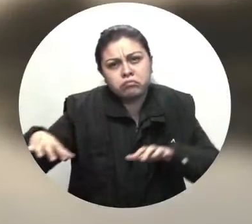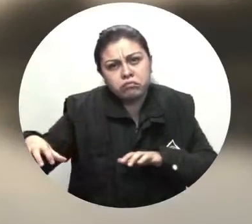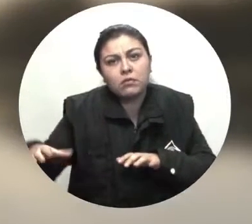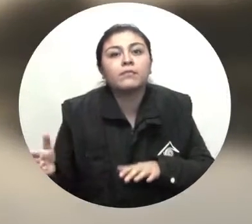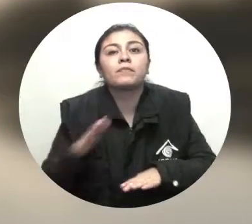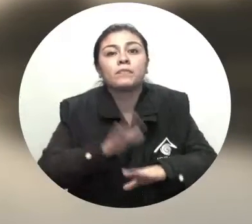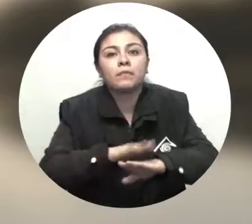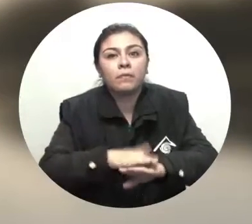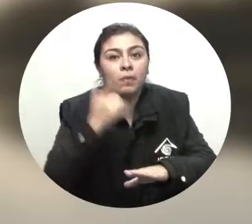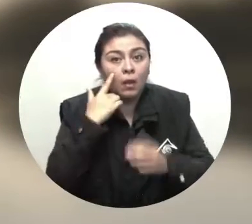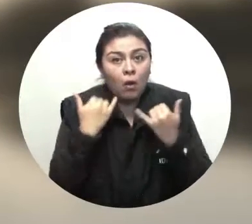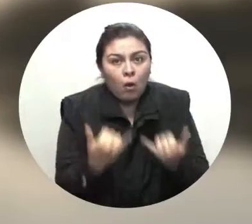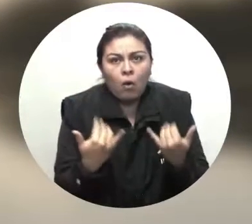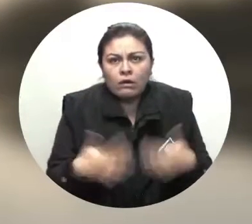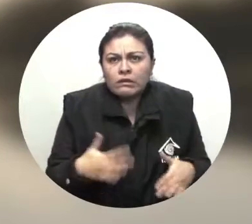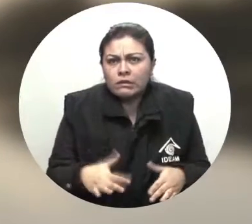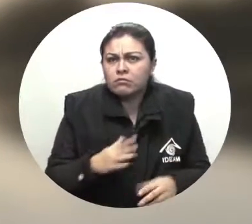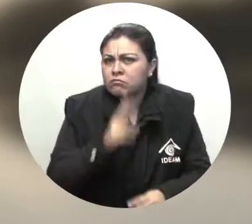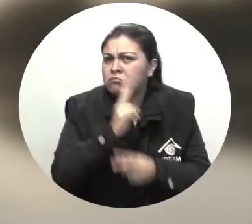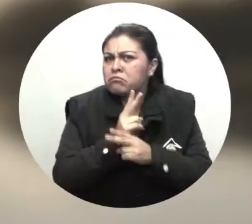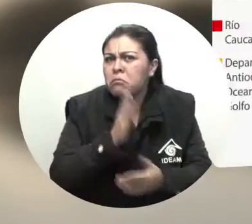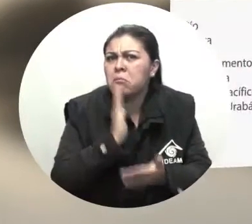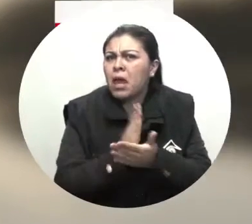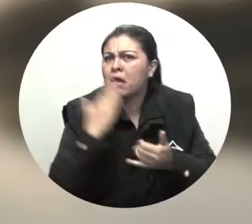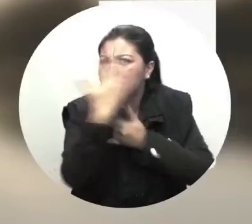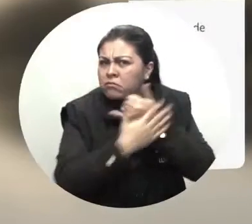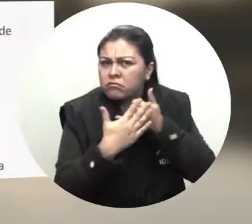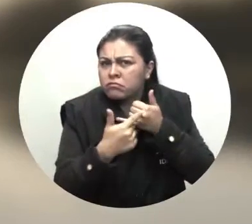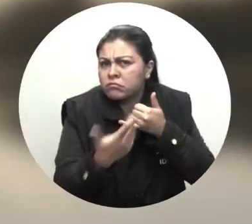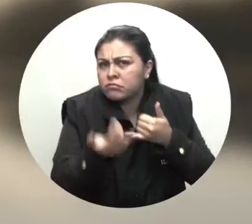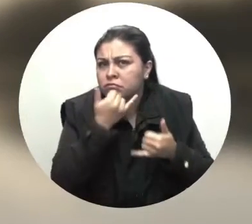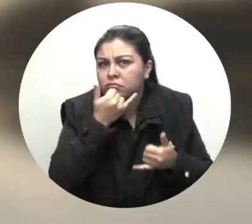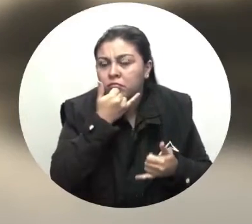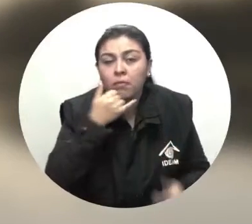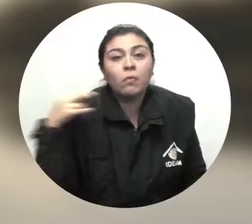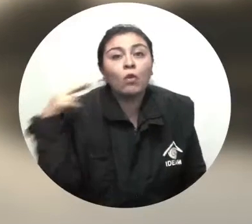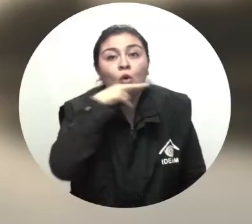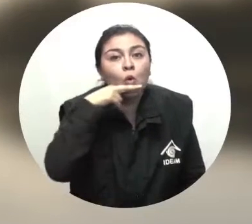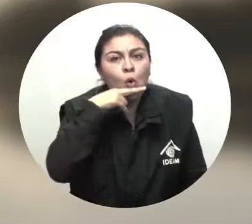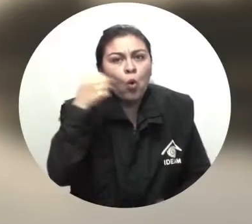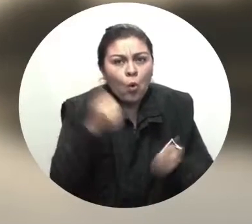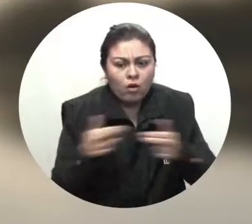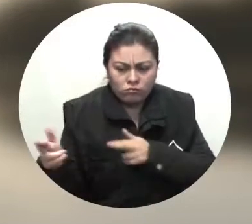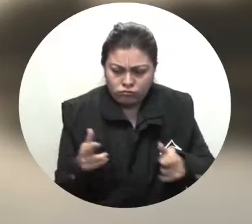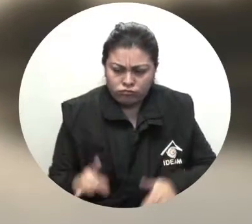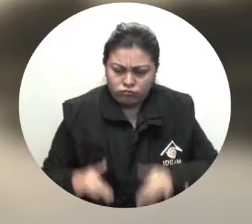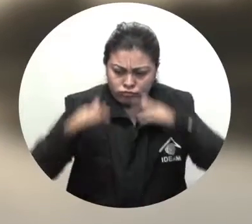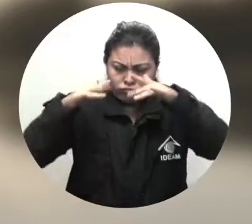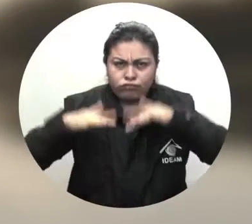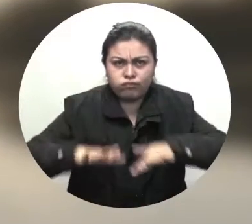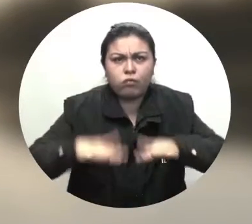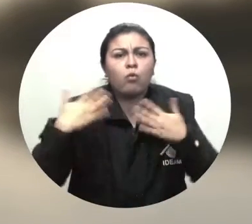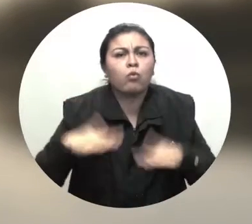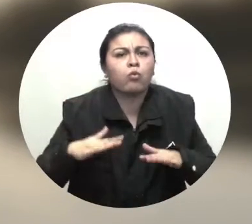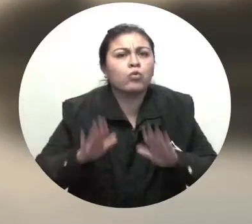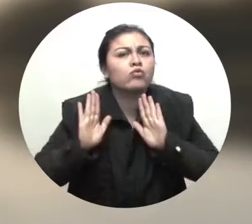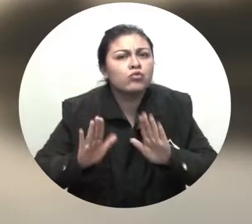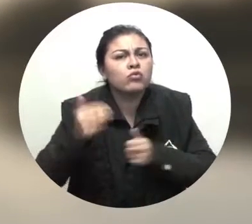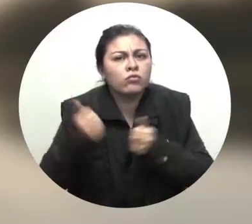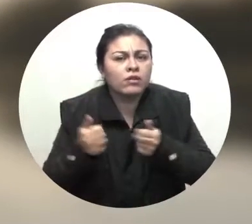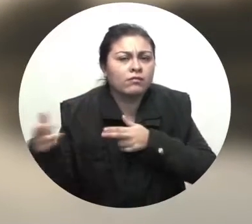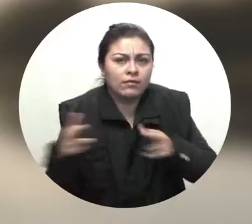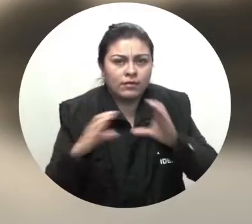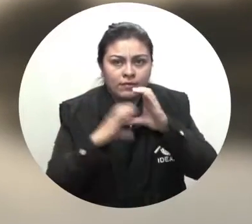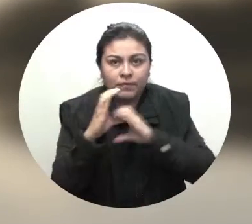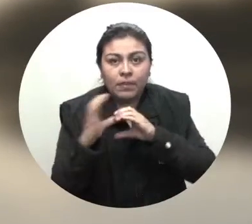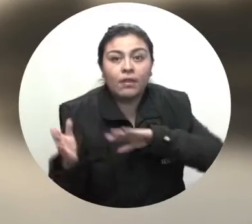mucha atención a las principales alertas para hoy a nivel nacional Alerta roja por crecientes súbitas en los principales afluentes al río Cauca Alerta roja